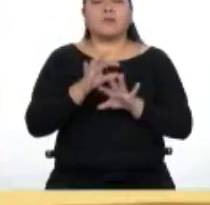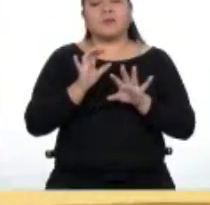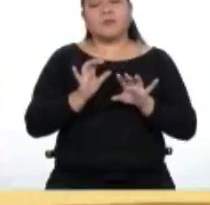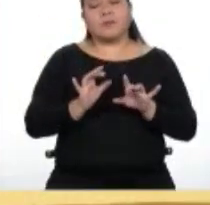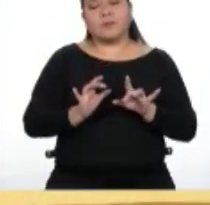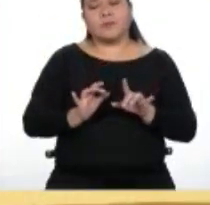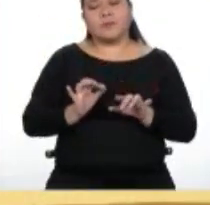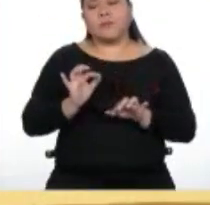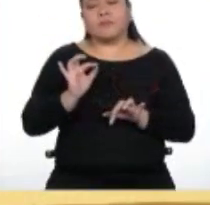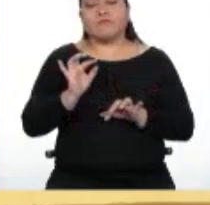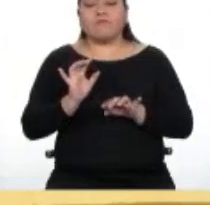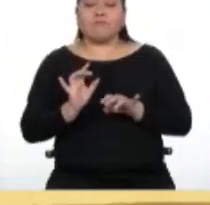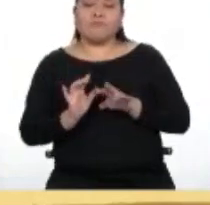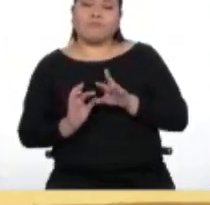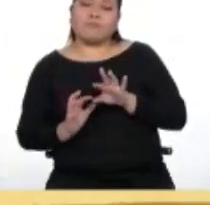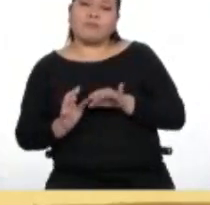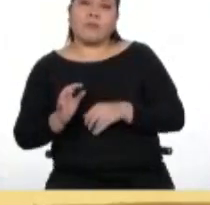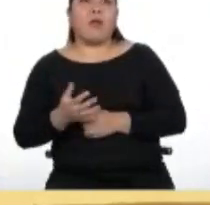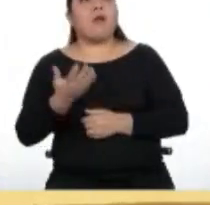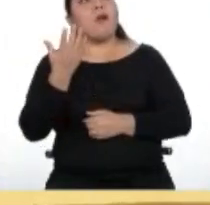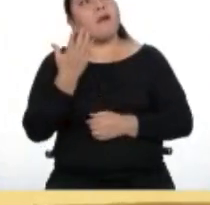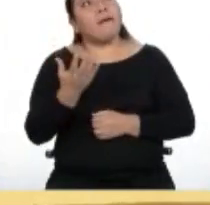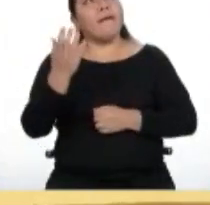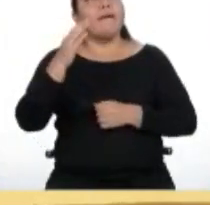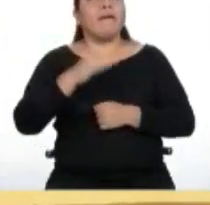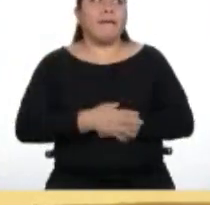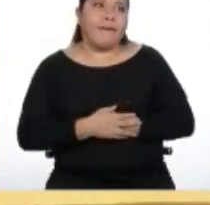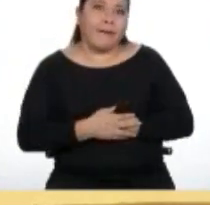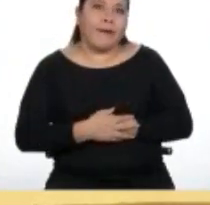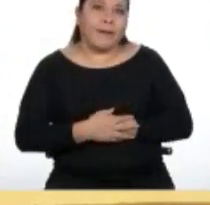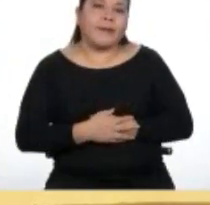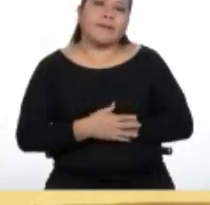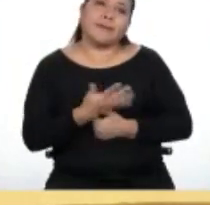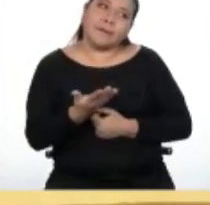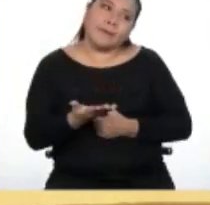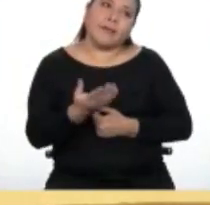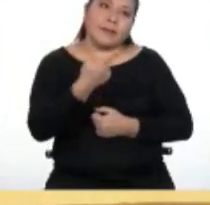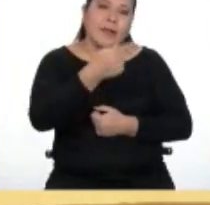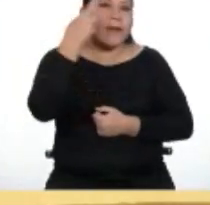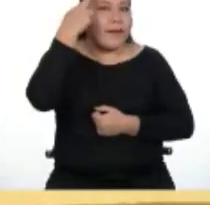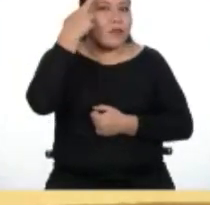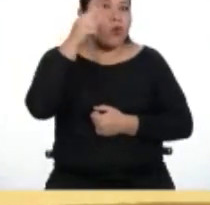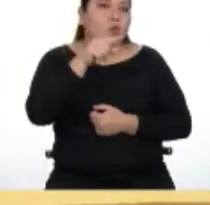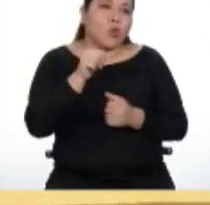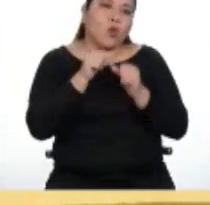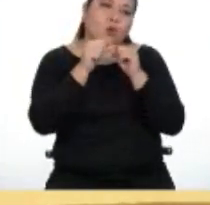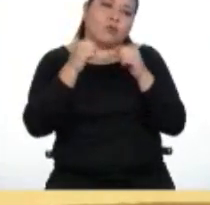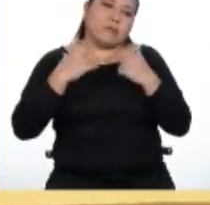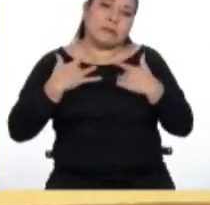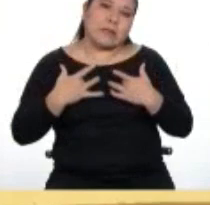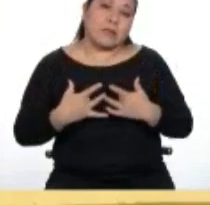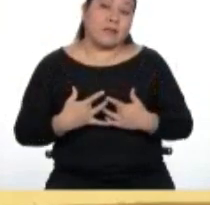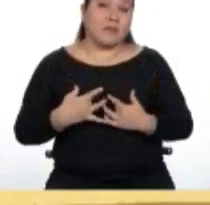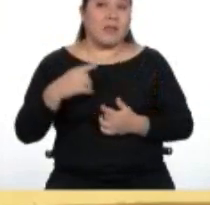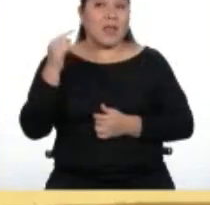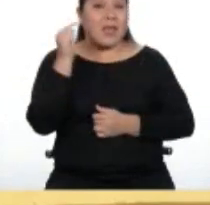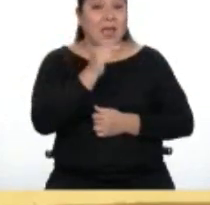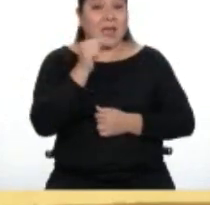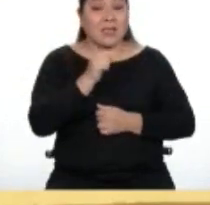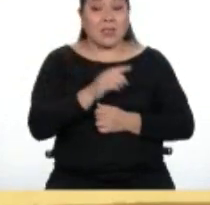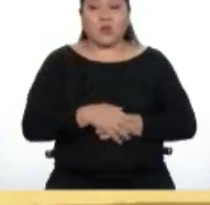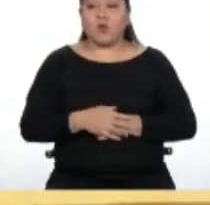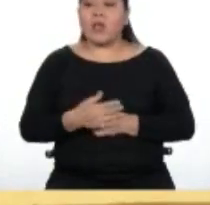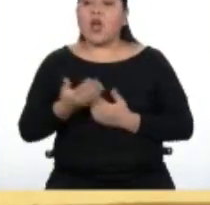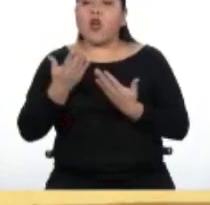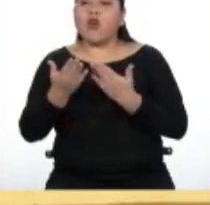Con razón estabas en ese estado. Bueno, esta música es un estímulo externo,